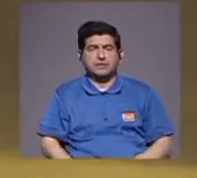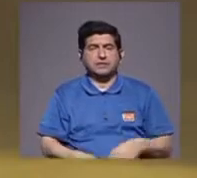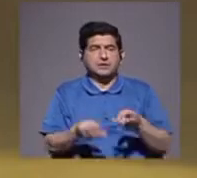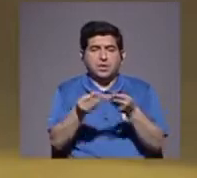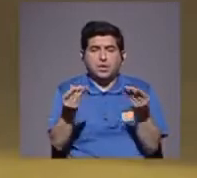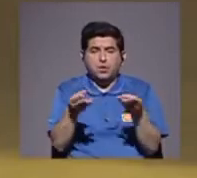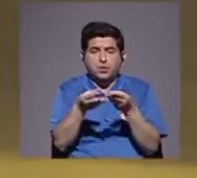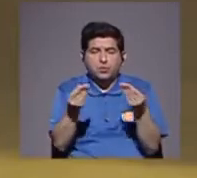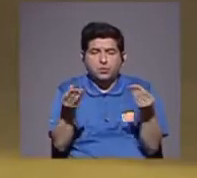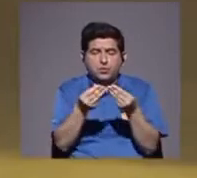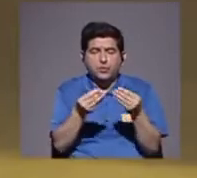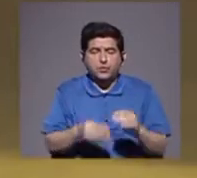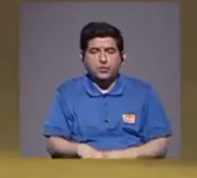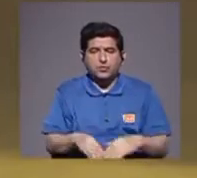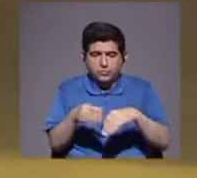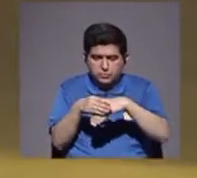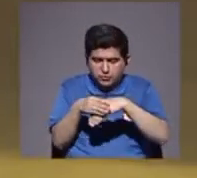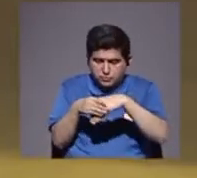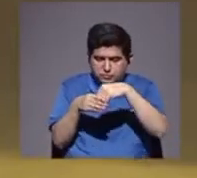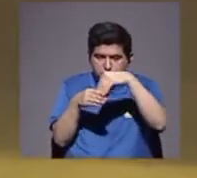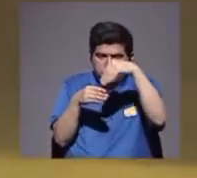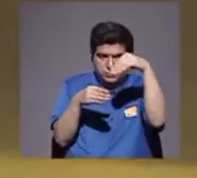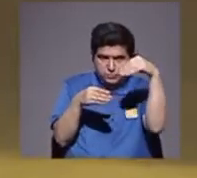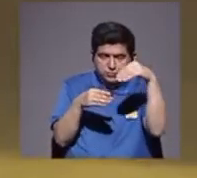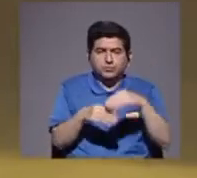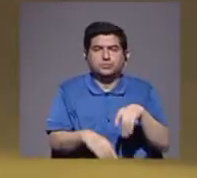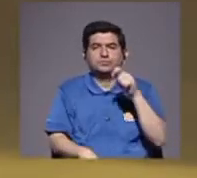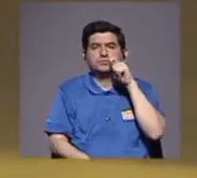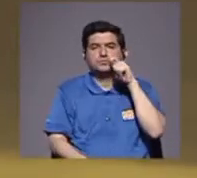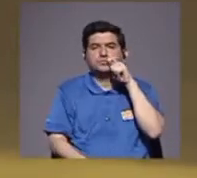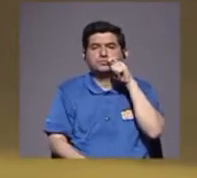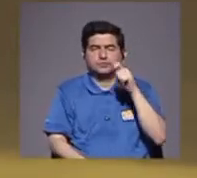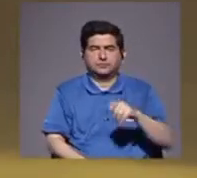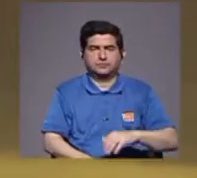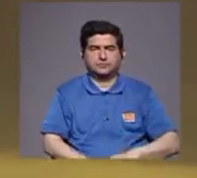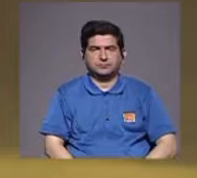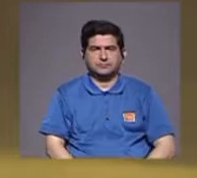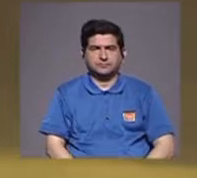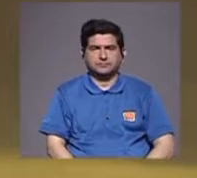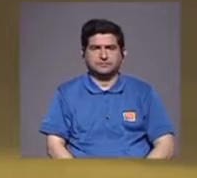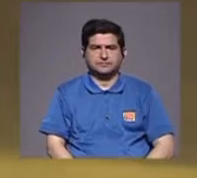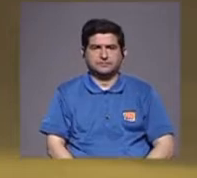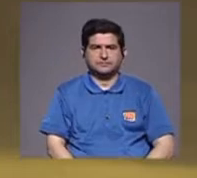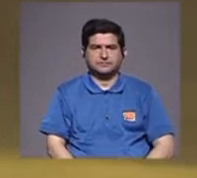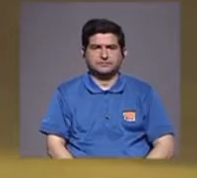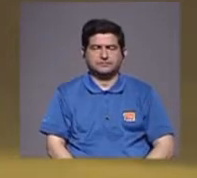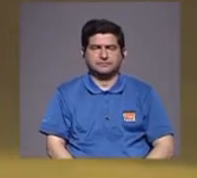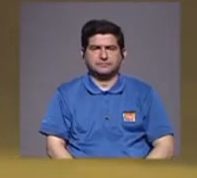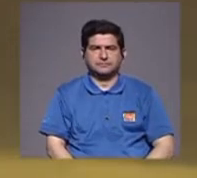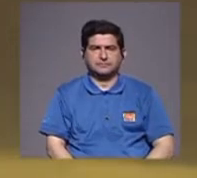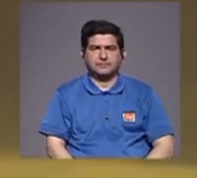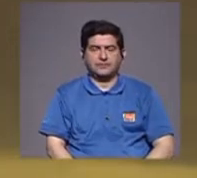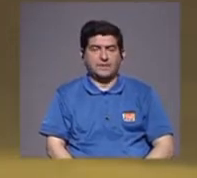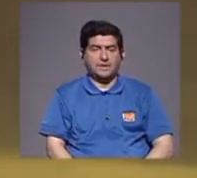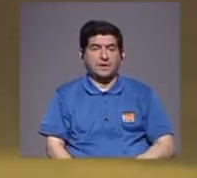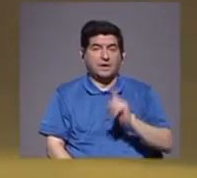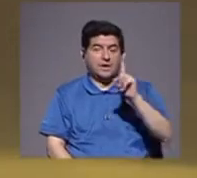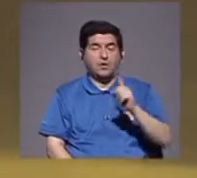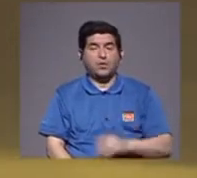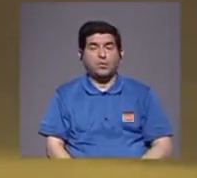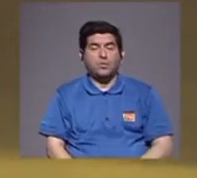derivados de cannabis y como es una